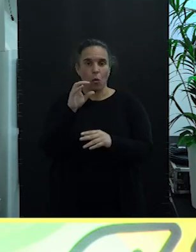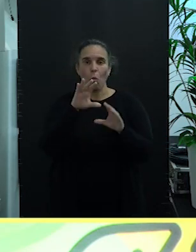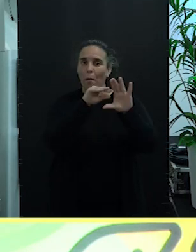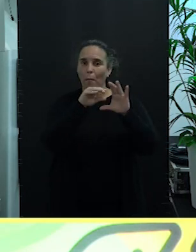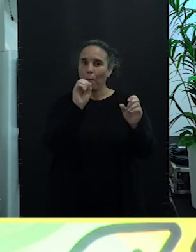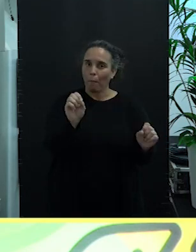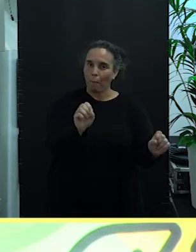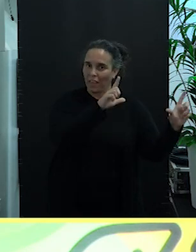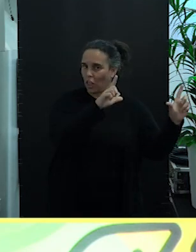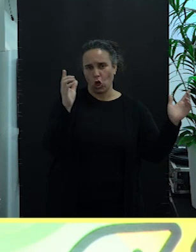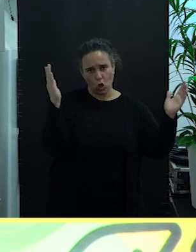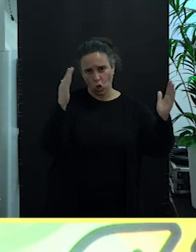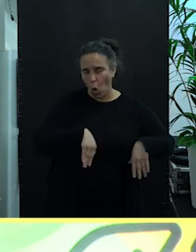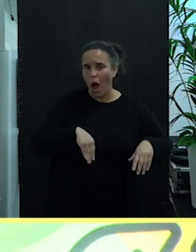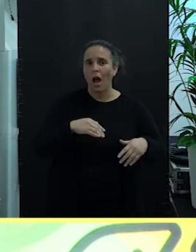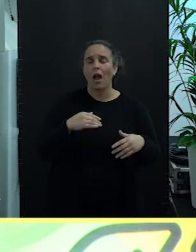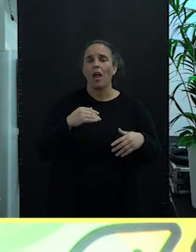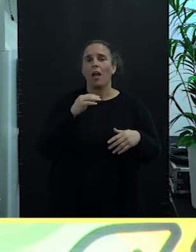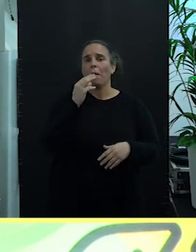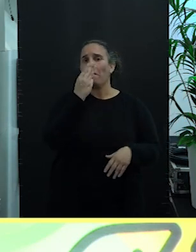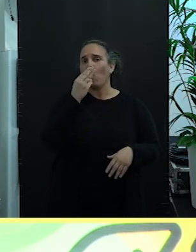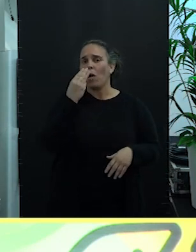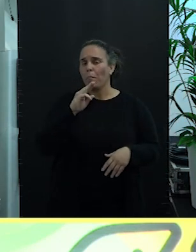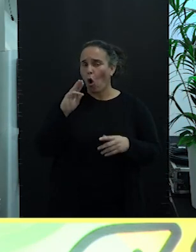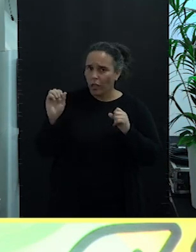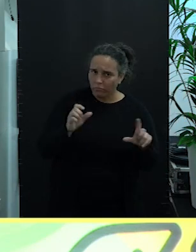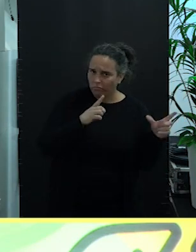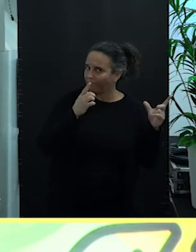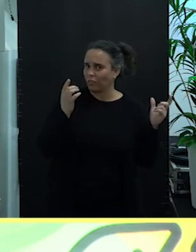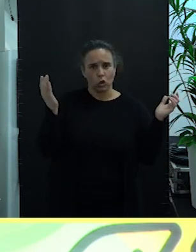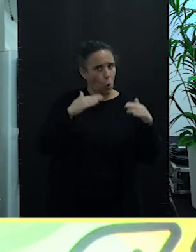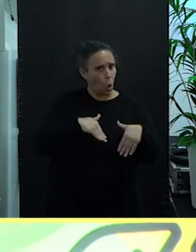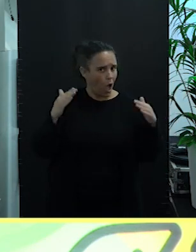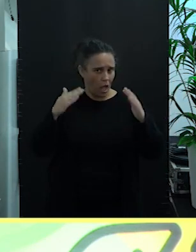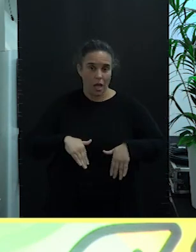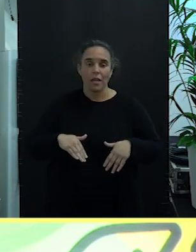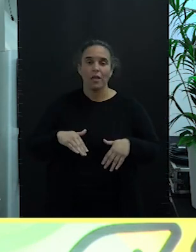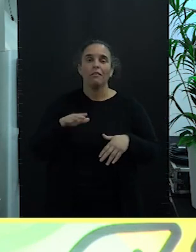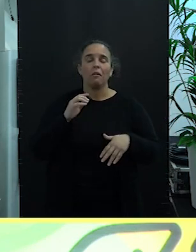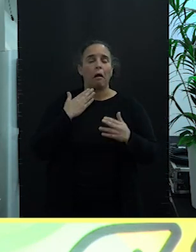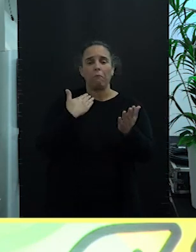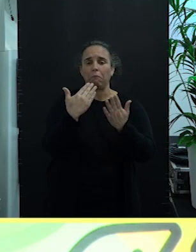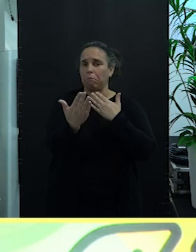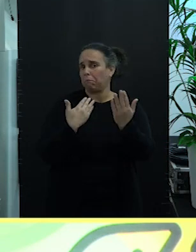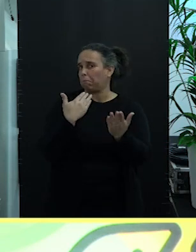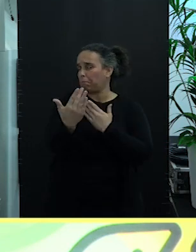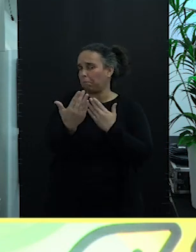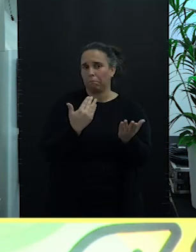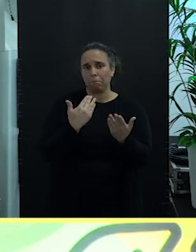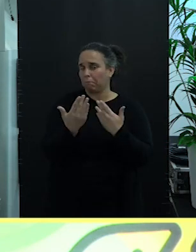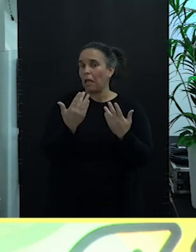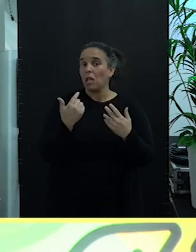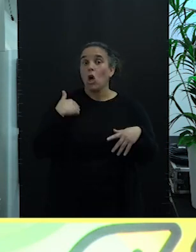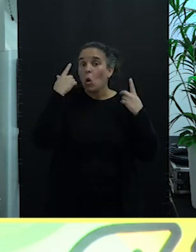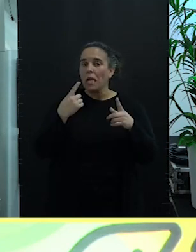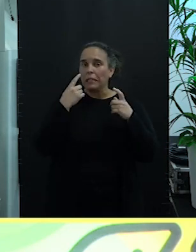ni ningún PowerPoint. Hoy vamos a hablar así, de esta manera. Voy a tratar